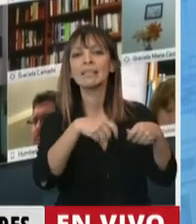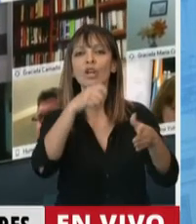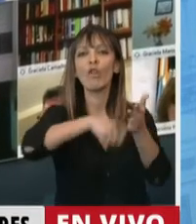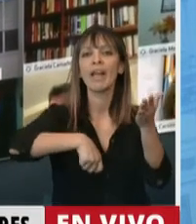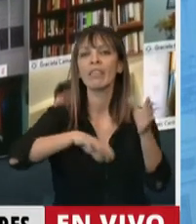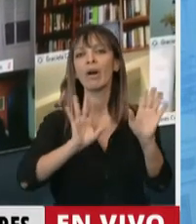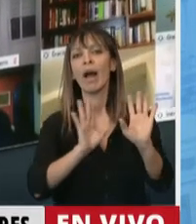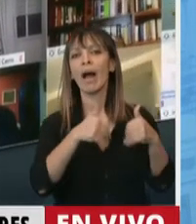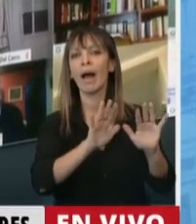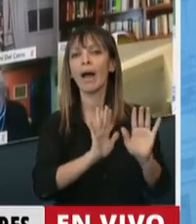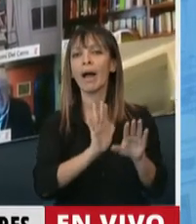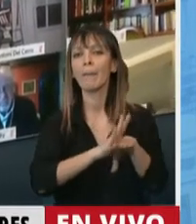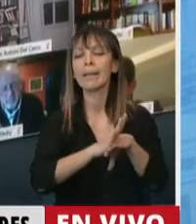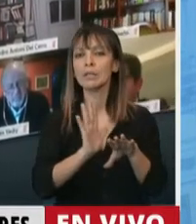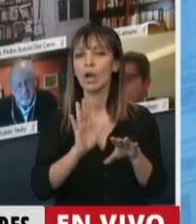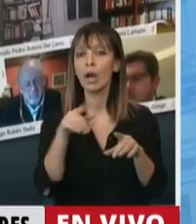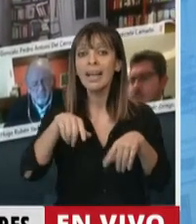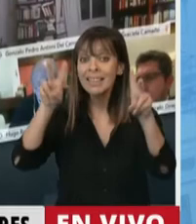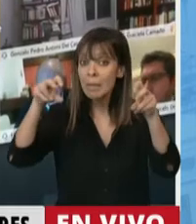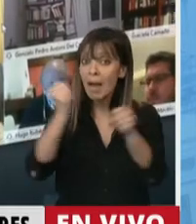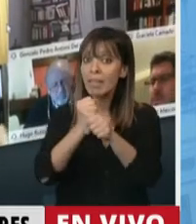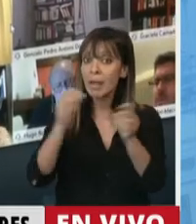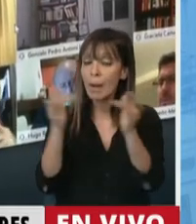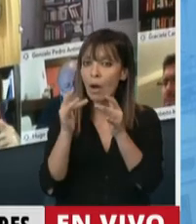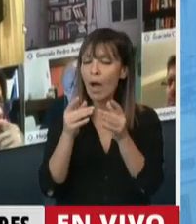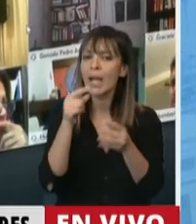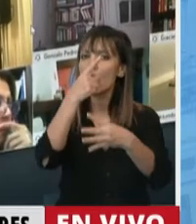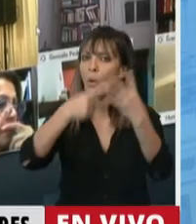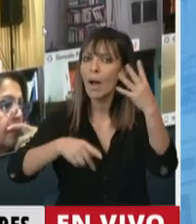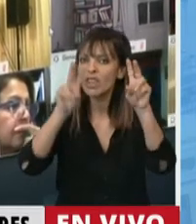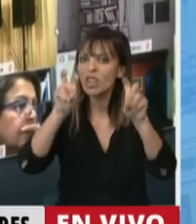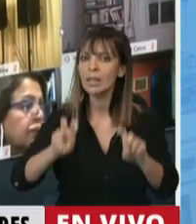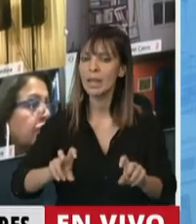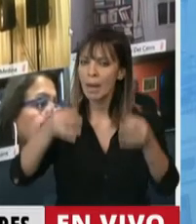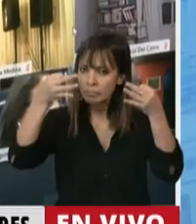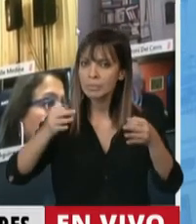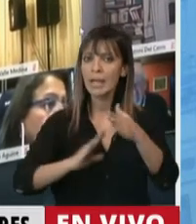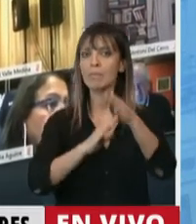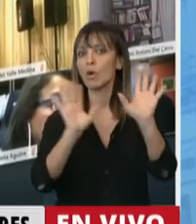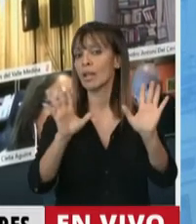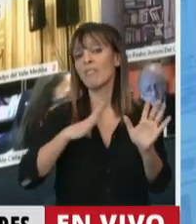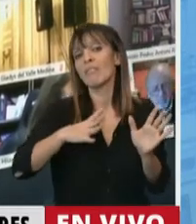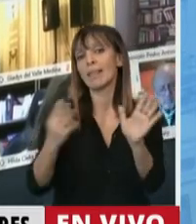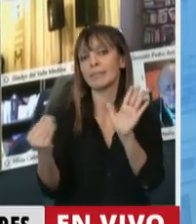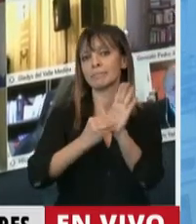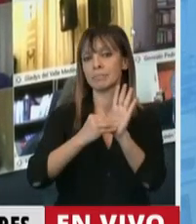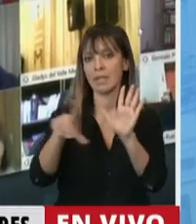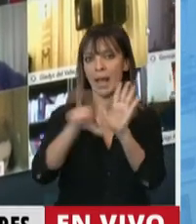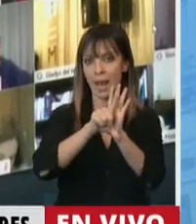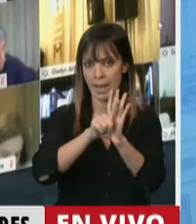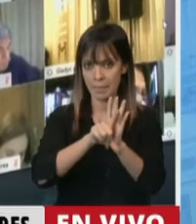Entonces, este tema del teletrabajo, hay cuatro aspectos fundamentales que entendemos que no están contemplados en la ley.